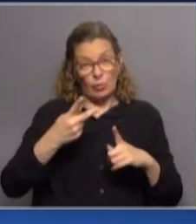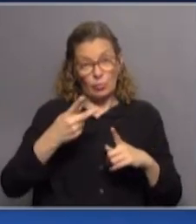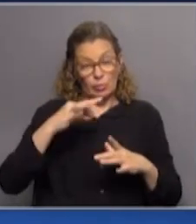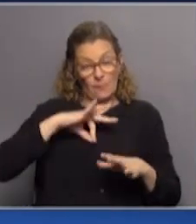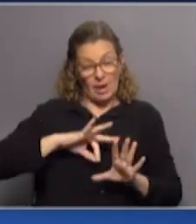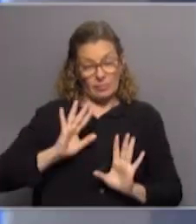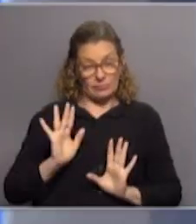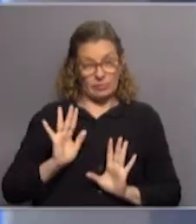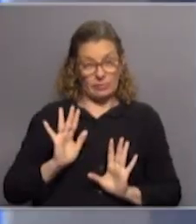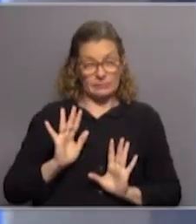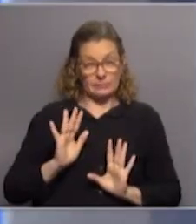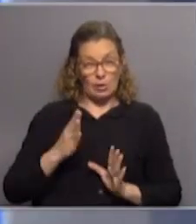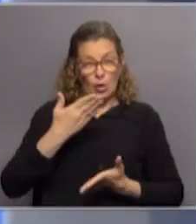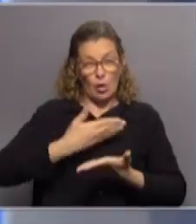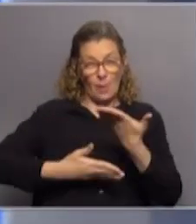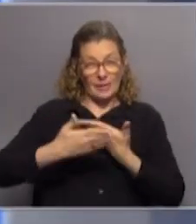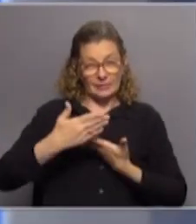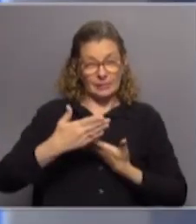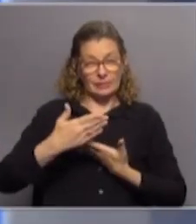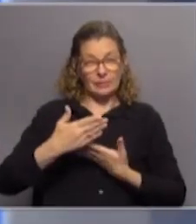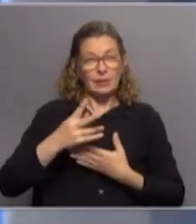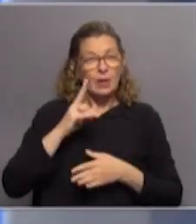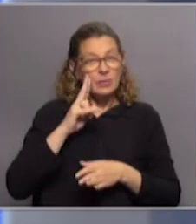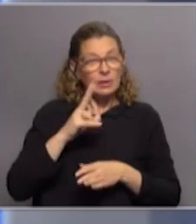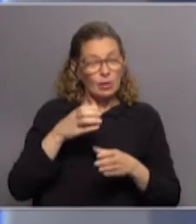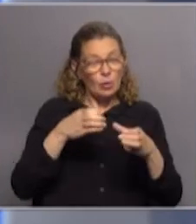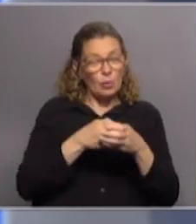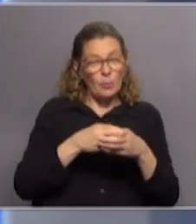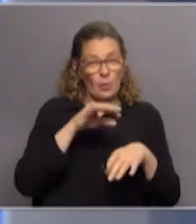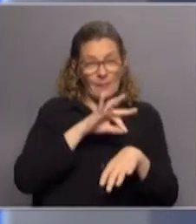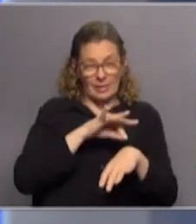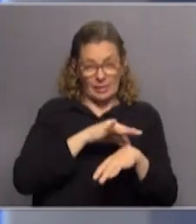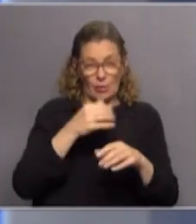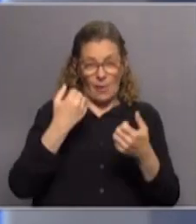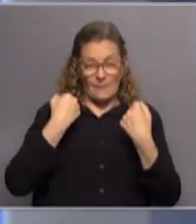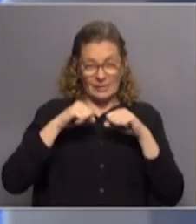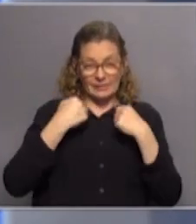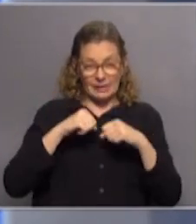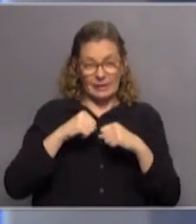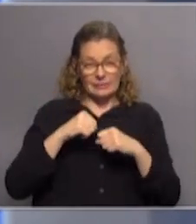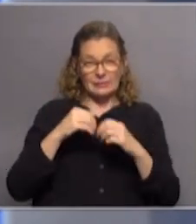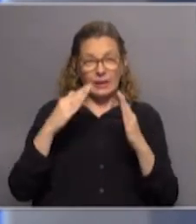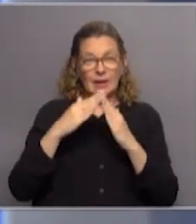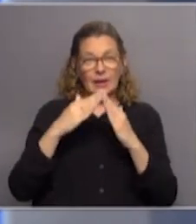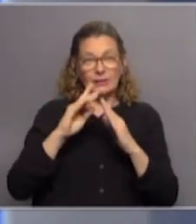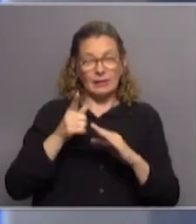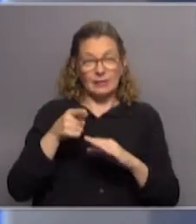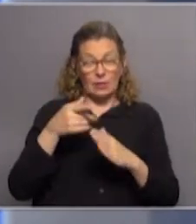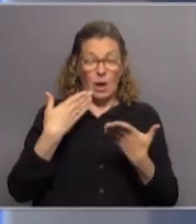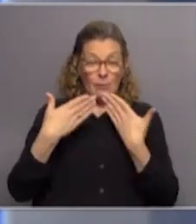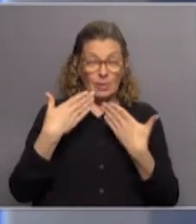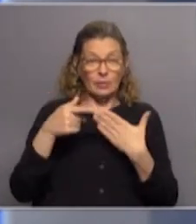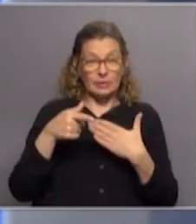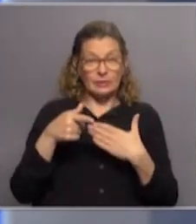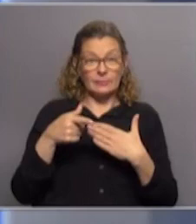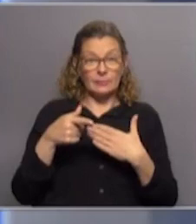de pago. Bien. Vamos a compartir más impresiones del gremio médico y de practicantes de Casa de Galicia ya sobre el cierre de este diálogo que